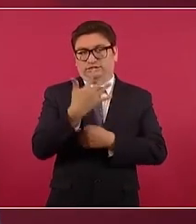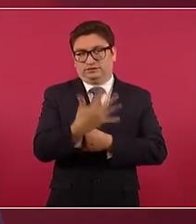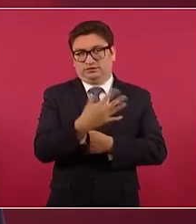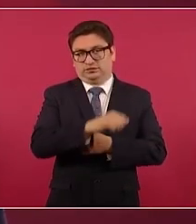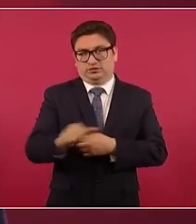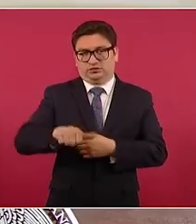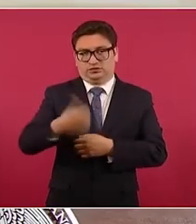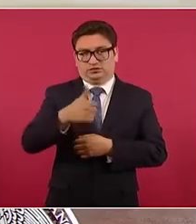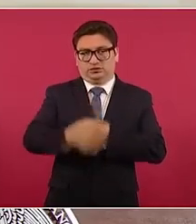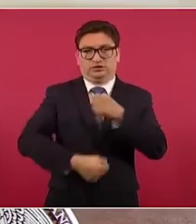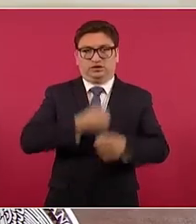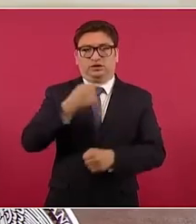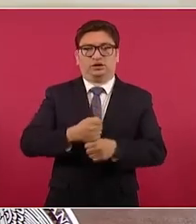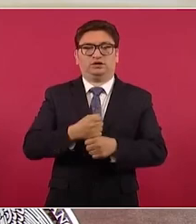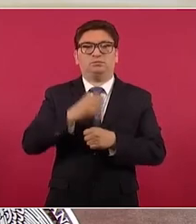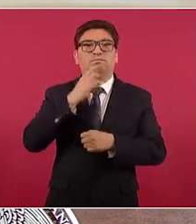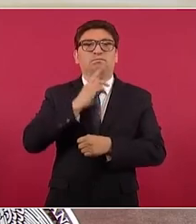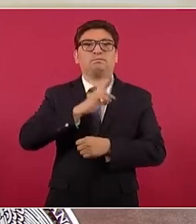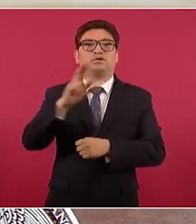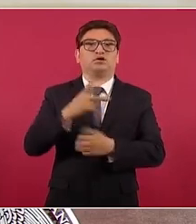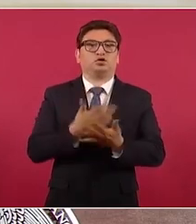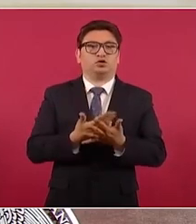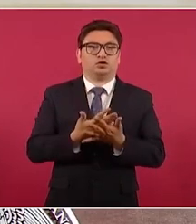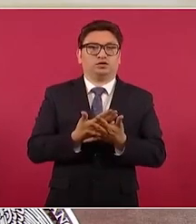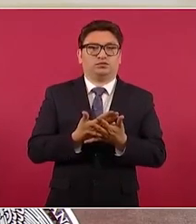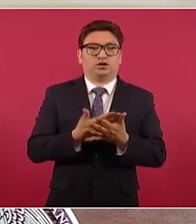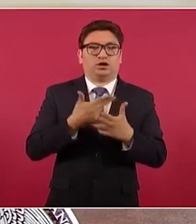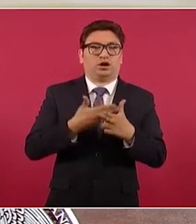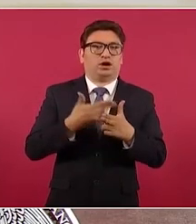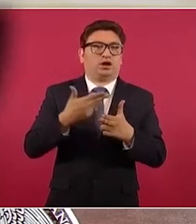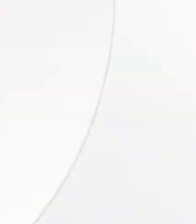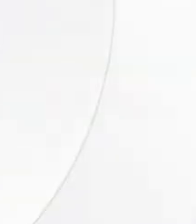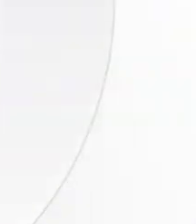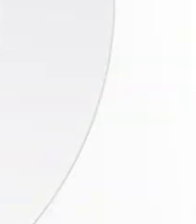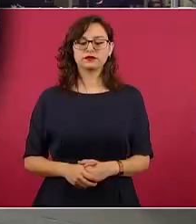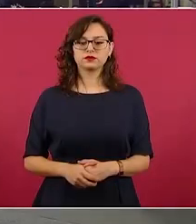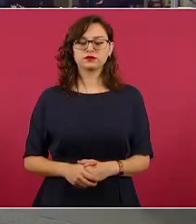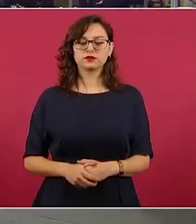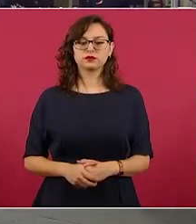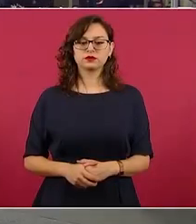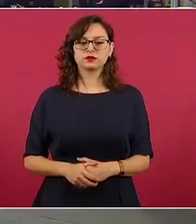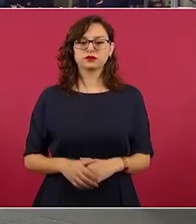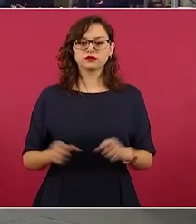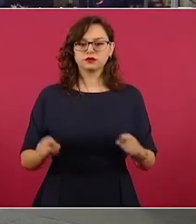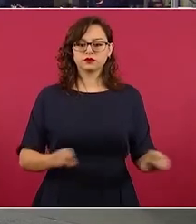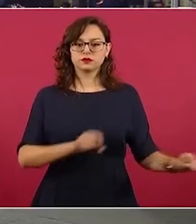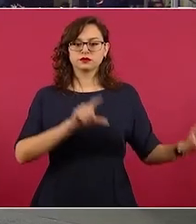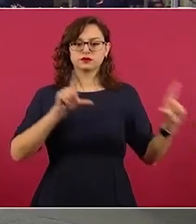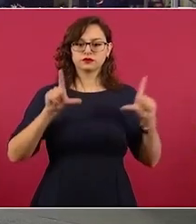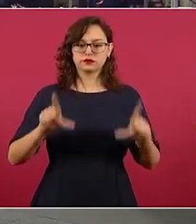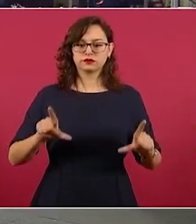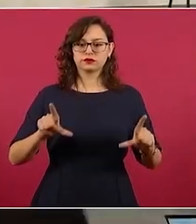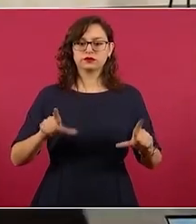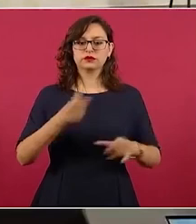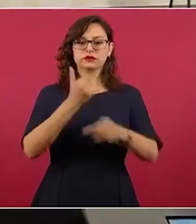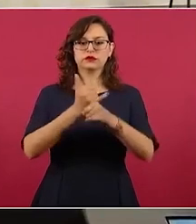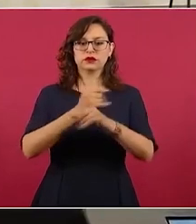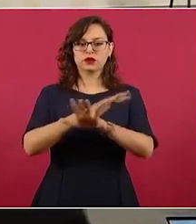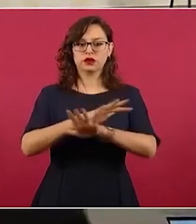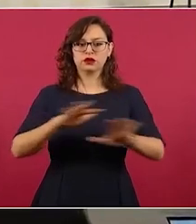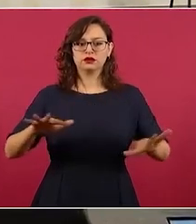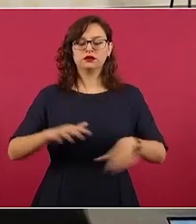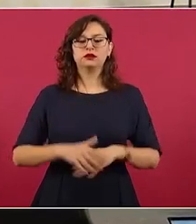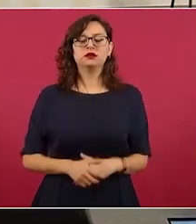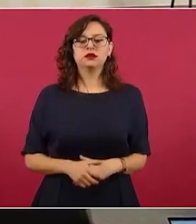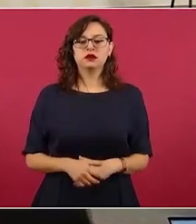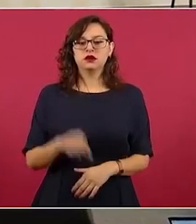11 años es mejor esperar hasta el punto máximo de la información hasta las una de la mañana